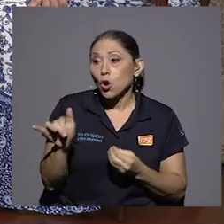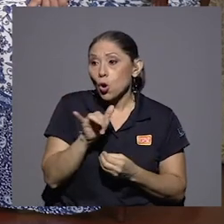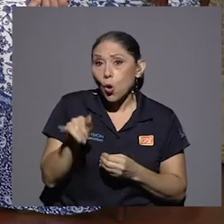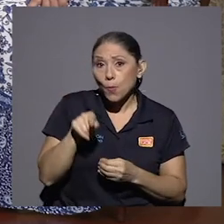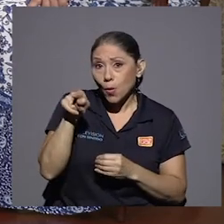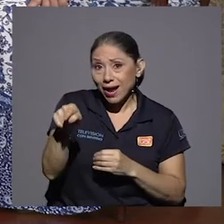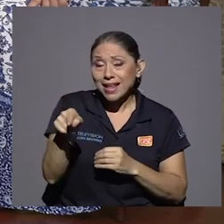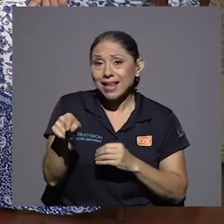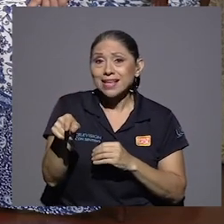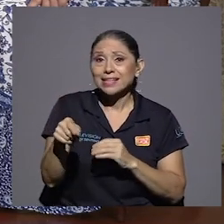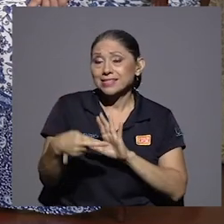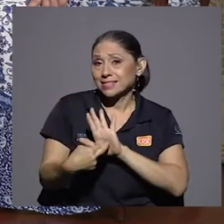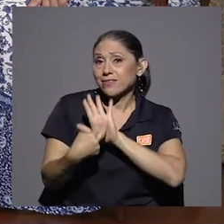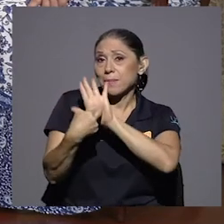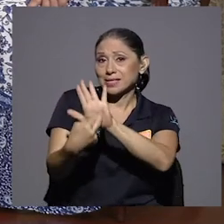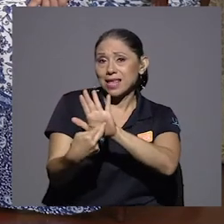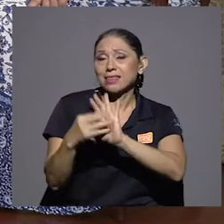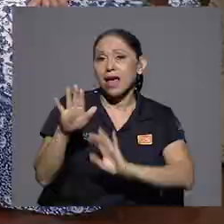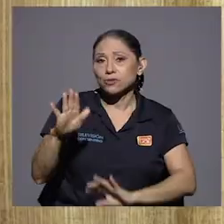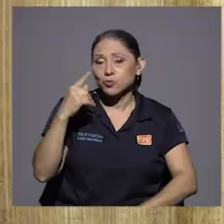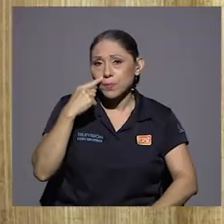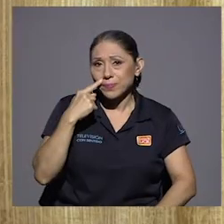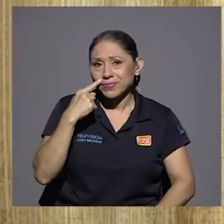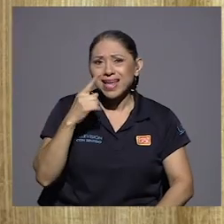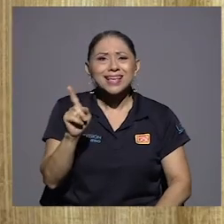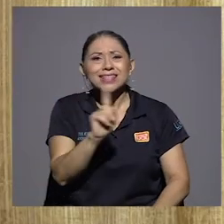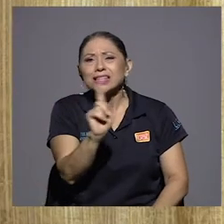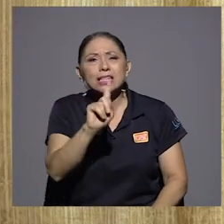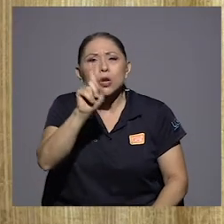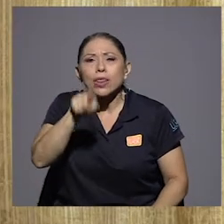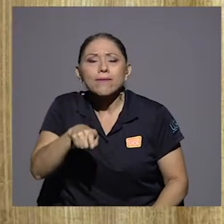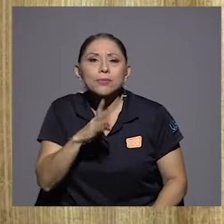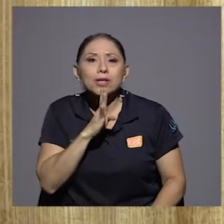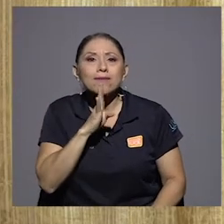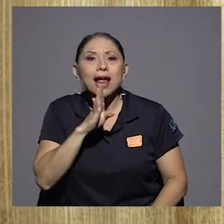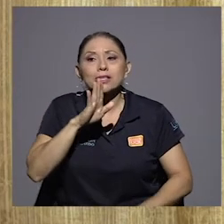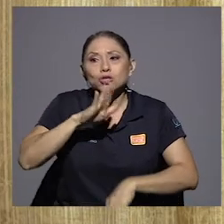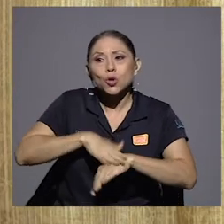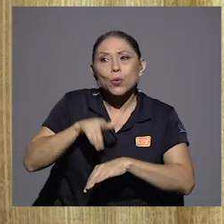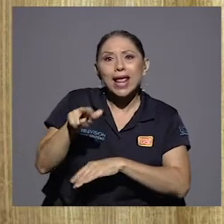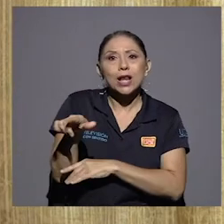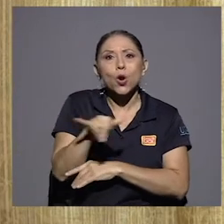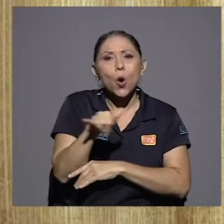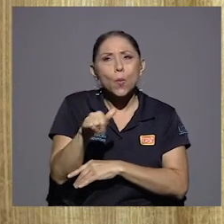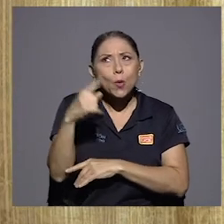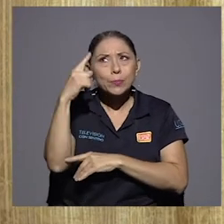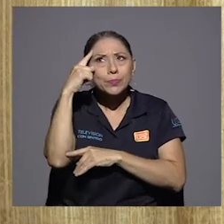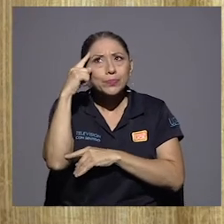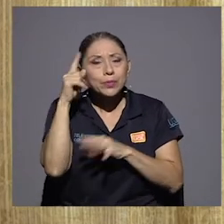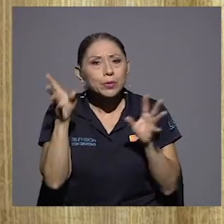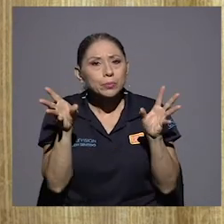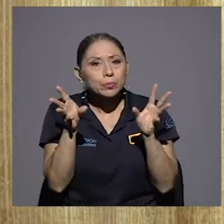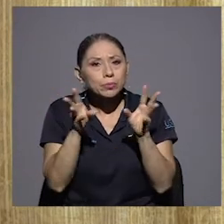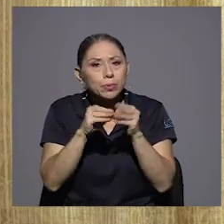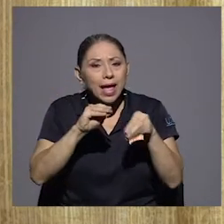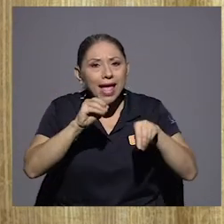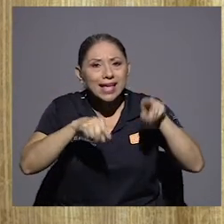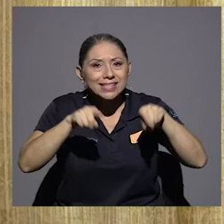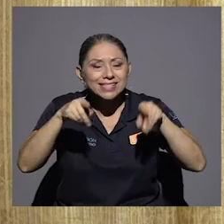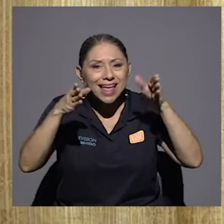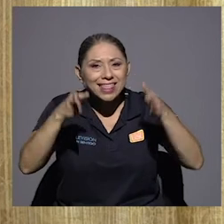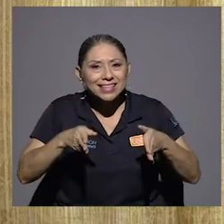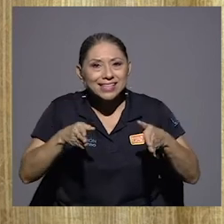y ya y ya deberíamos de no hablar no solamente del estadista sino de ese humanista el gran